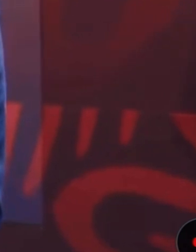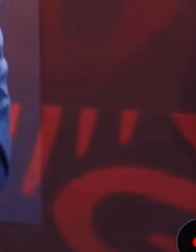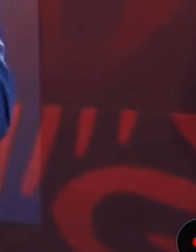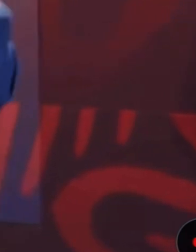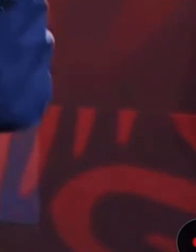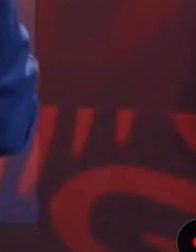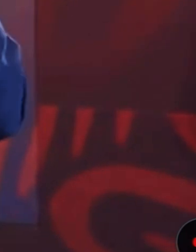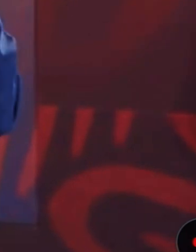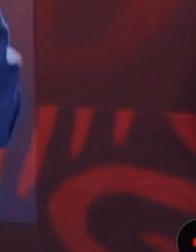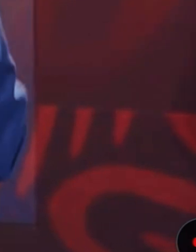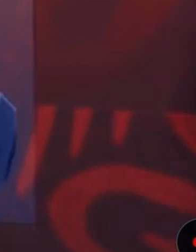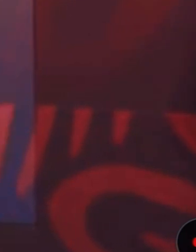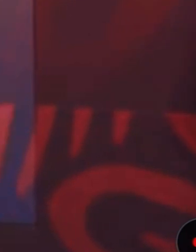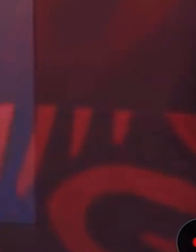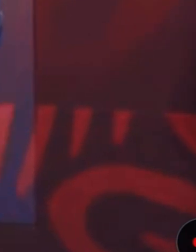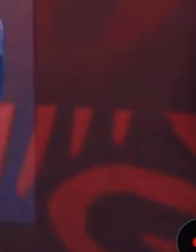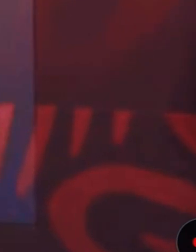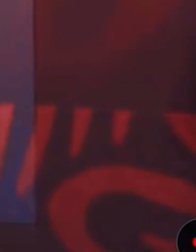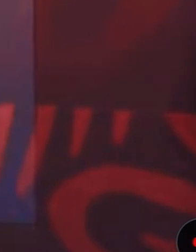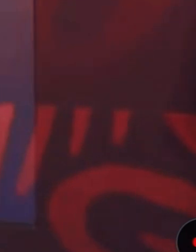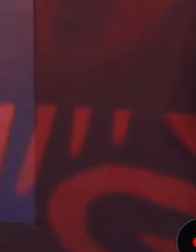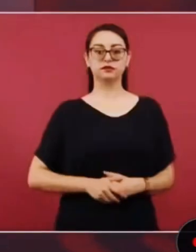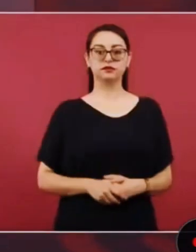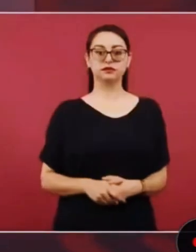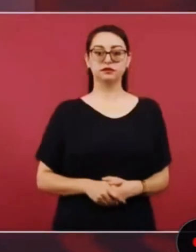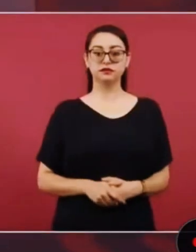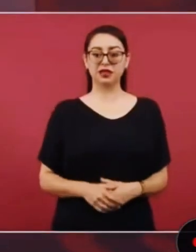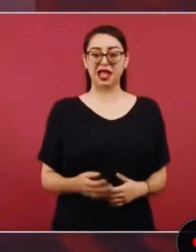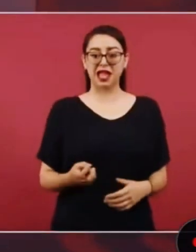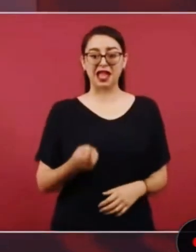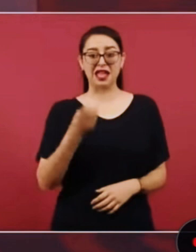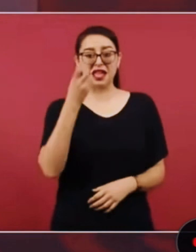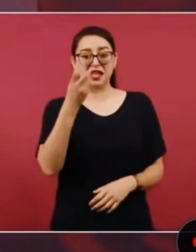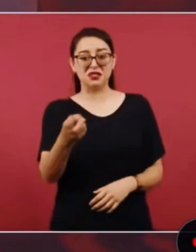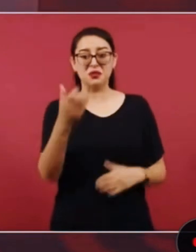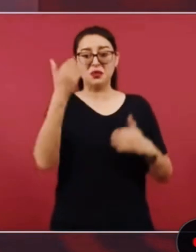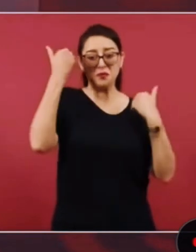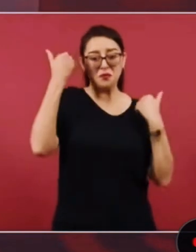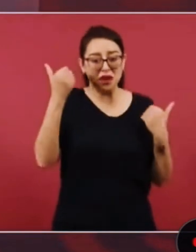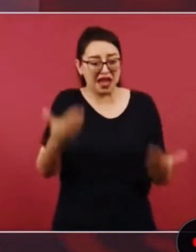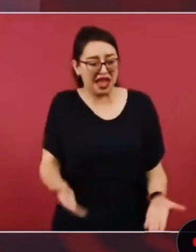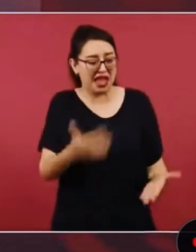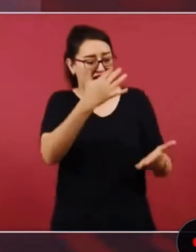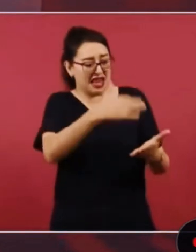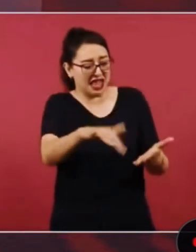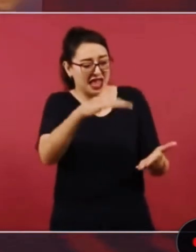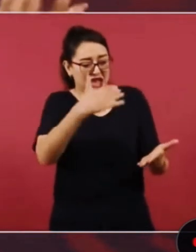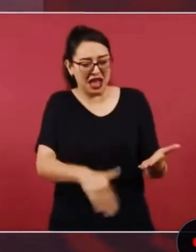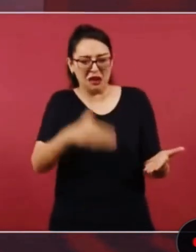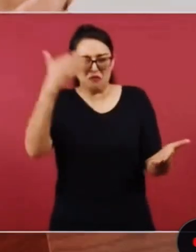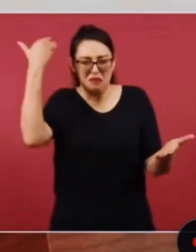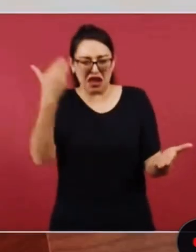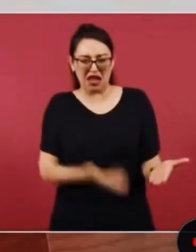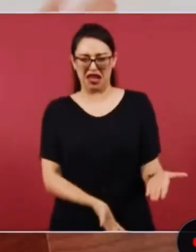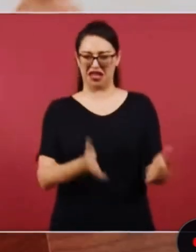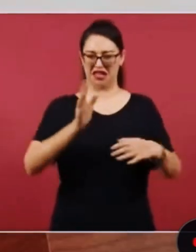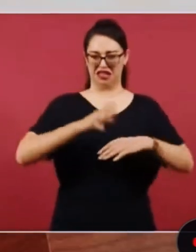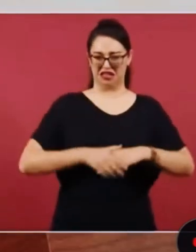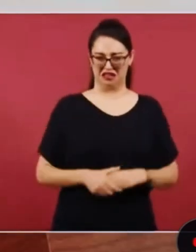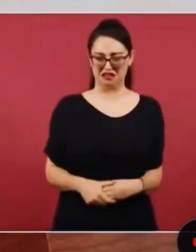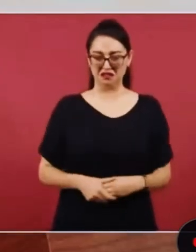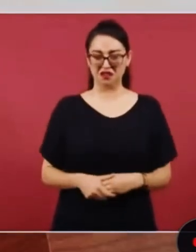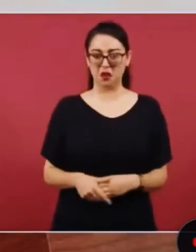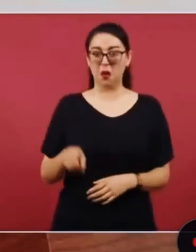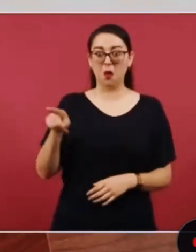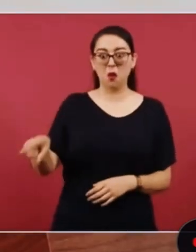¿cómo vas a estar haciéndole caso a Morelos que quería que se aumentara el salario del peón?